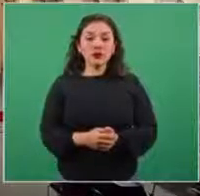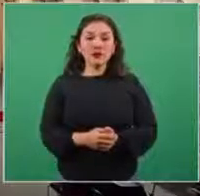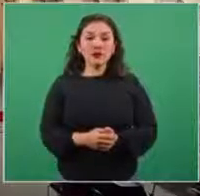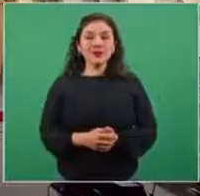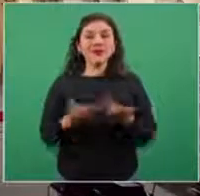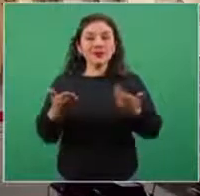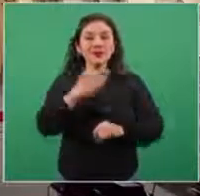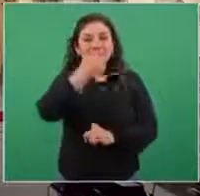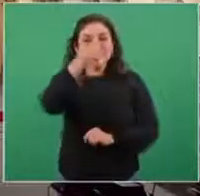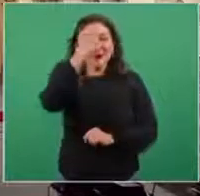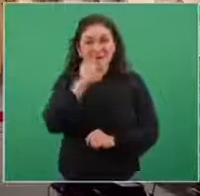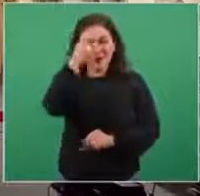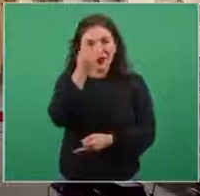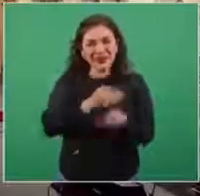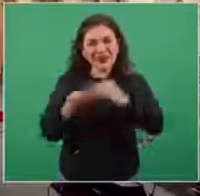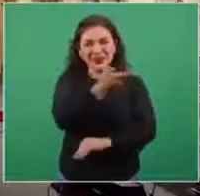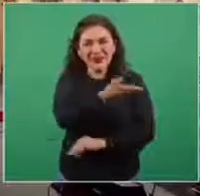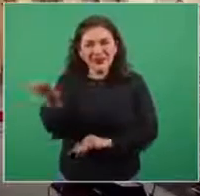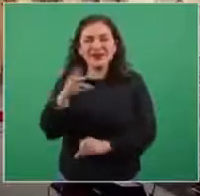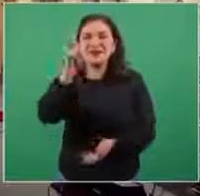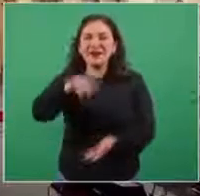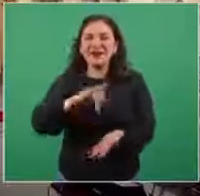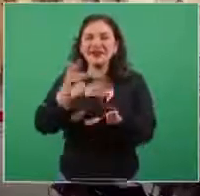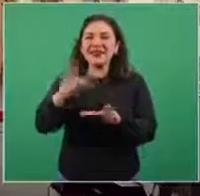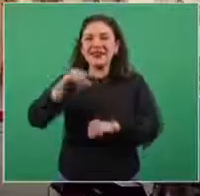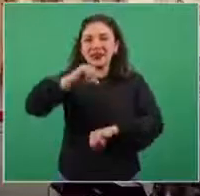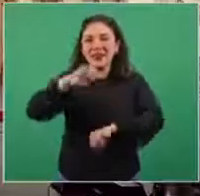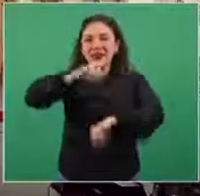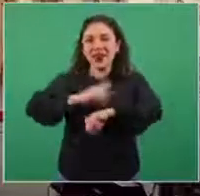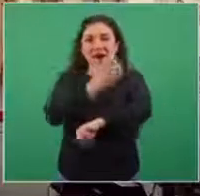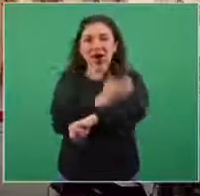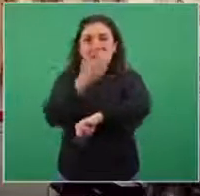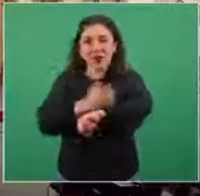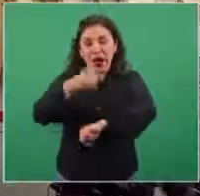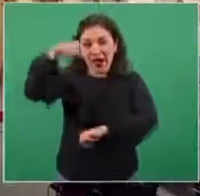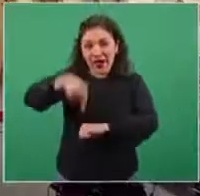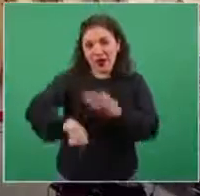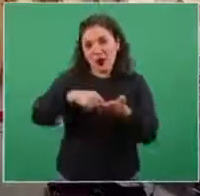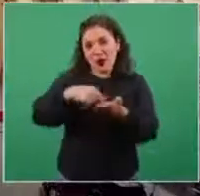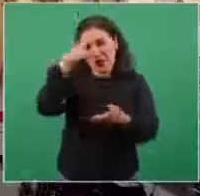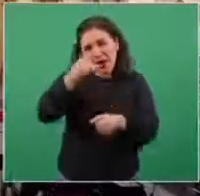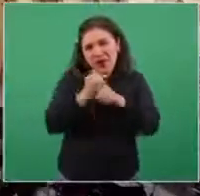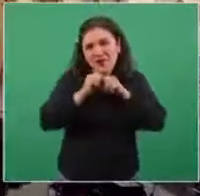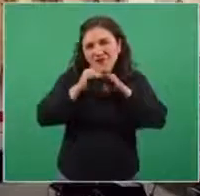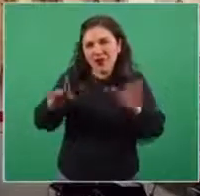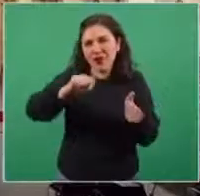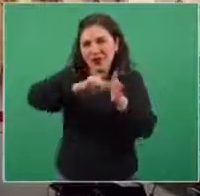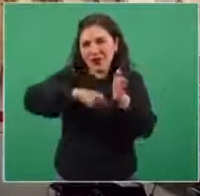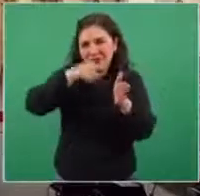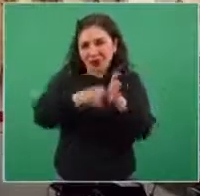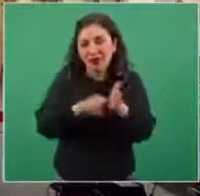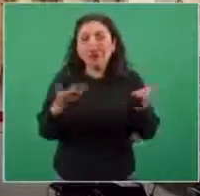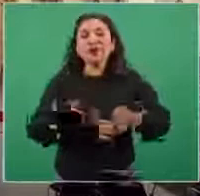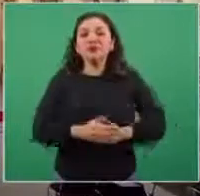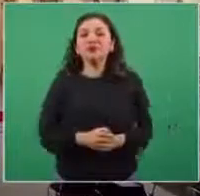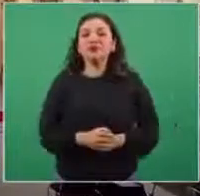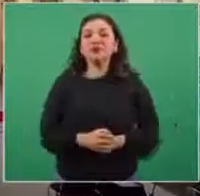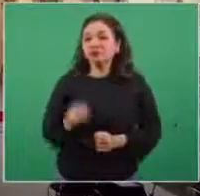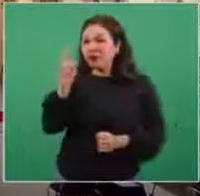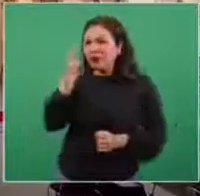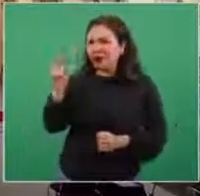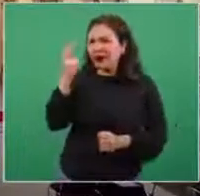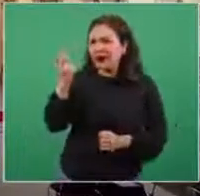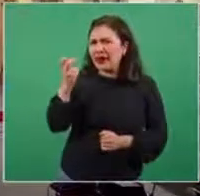Muy buenas noches a todas y a todos. Gracias por acompañarnos el día de hoy en este informe técnico. Y esta es una